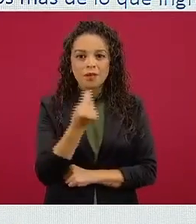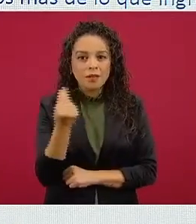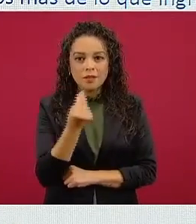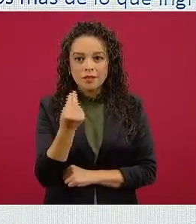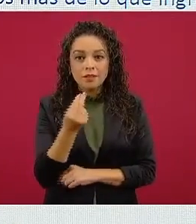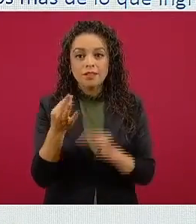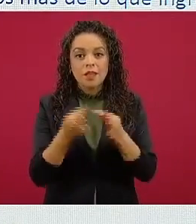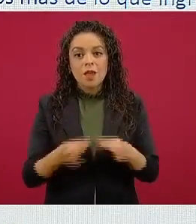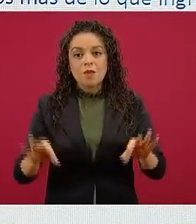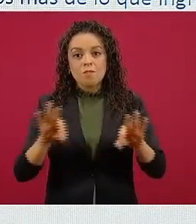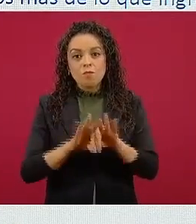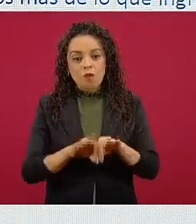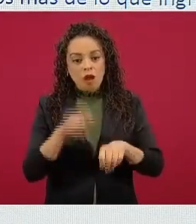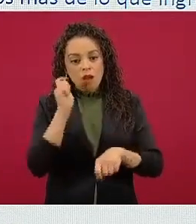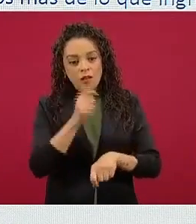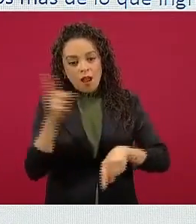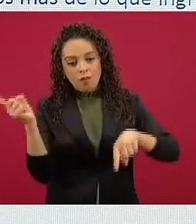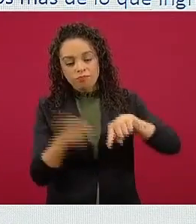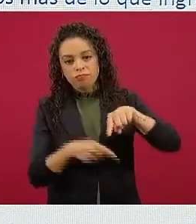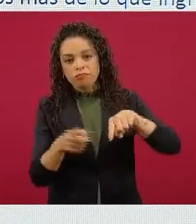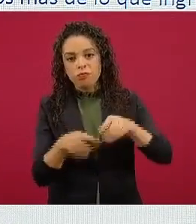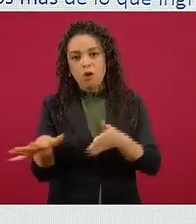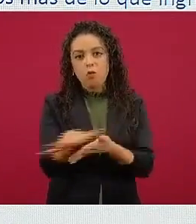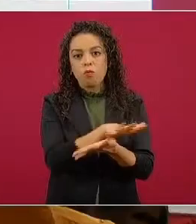privilegios en el gobierno.